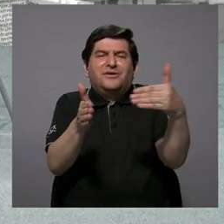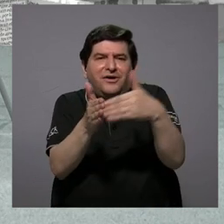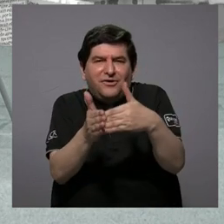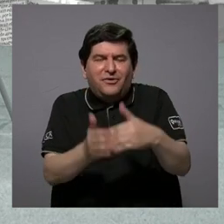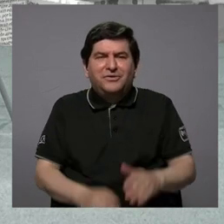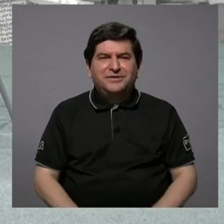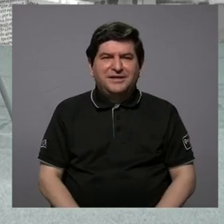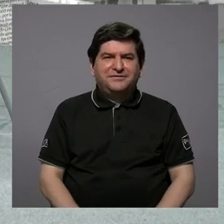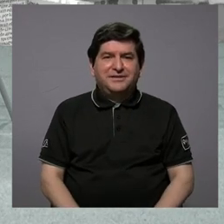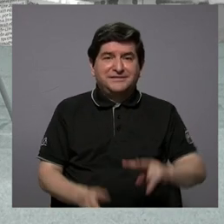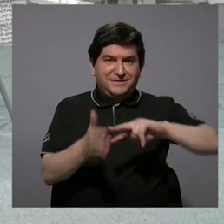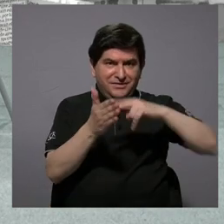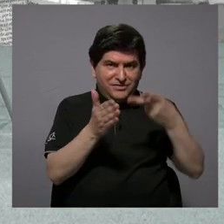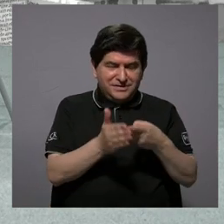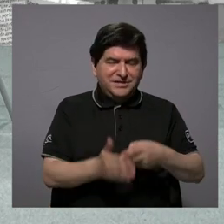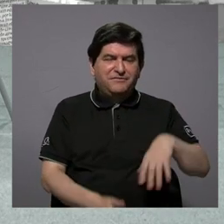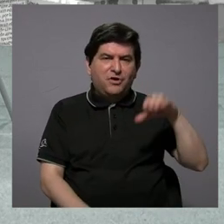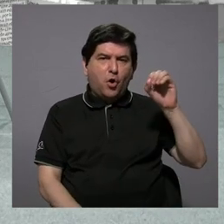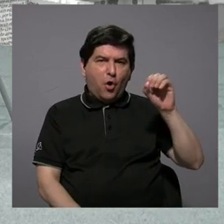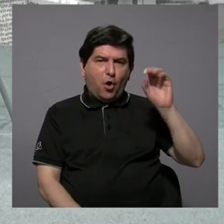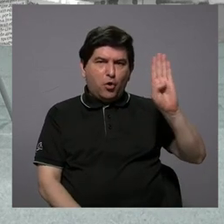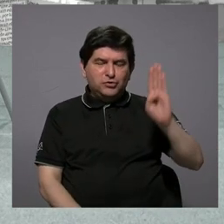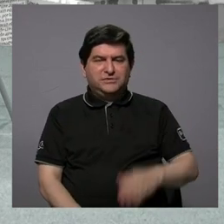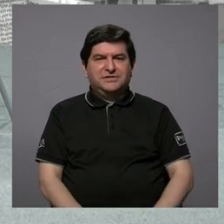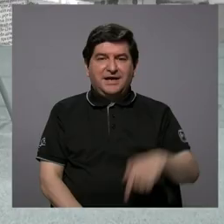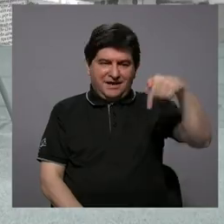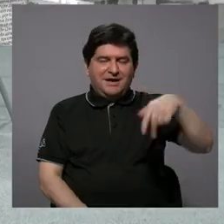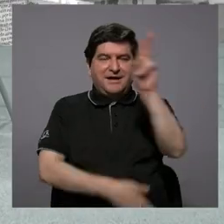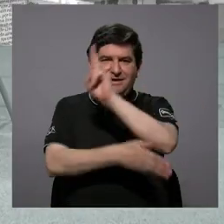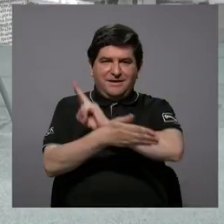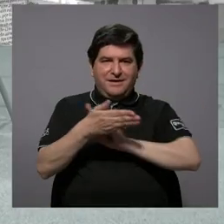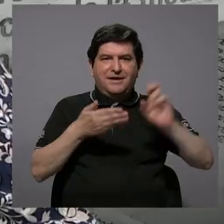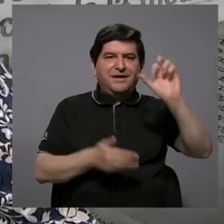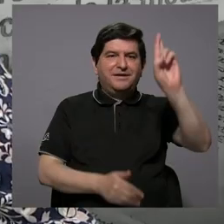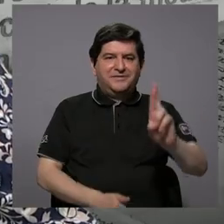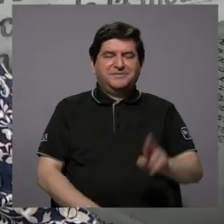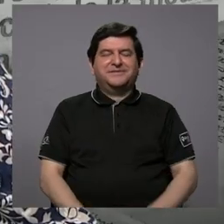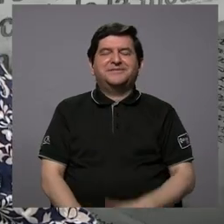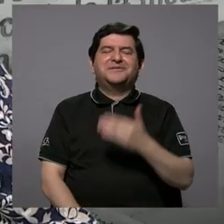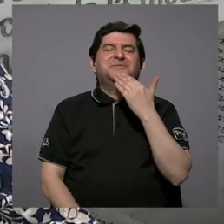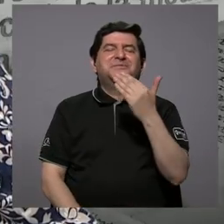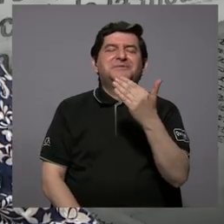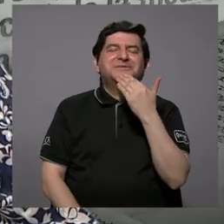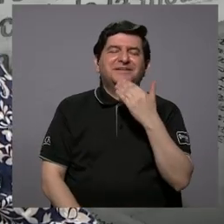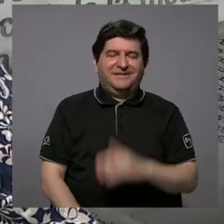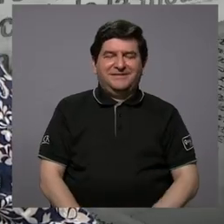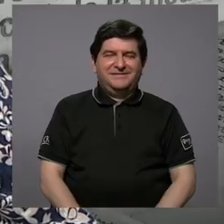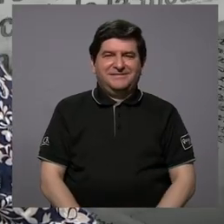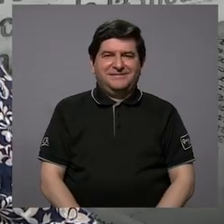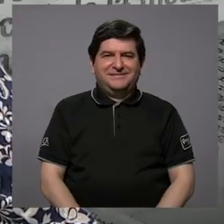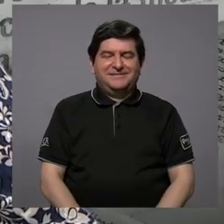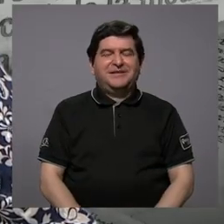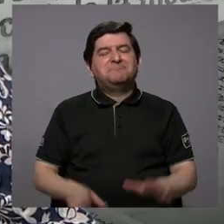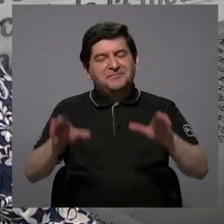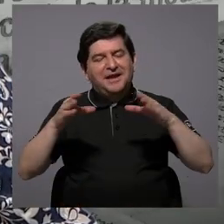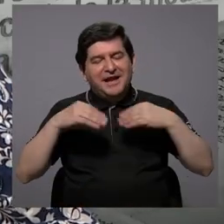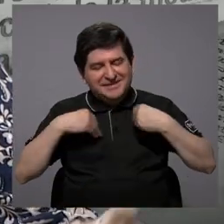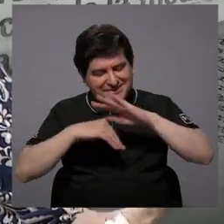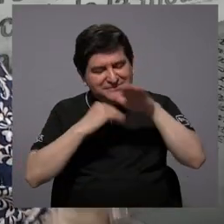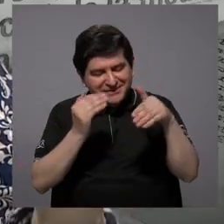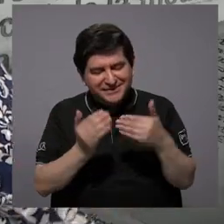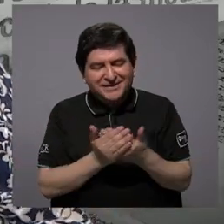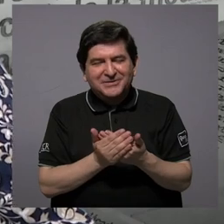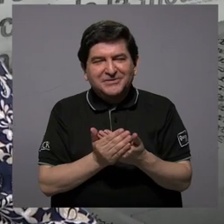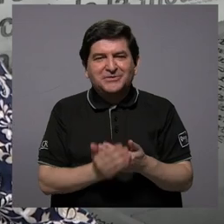lo que fue Don Oscar en la Universidad de Costa Rica. Muchas gracias, Alejandra. Recibido todas